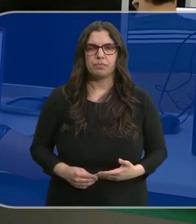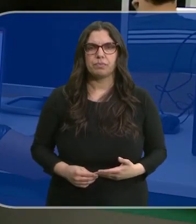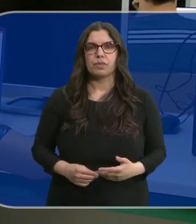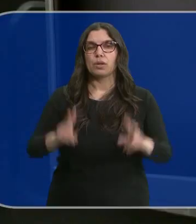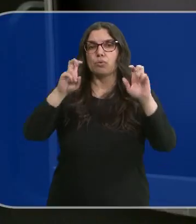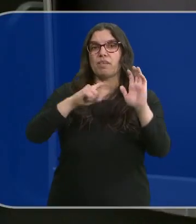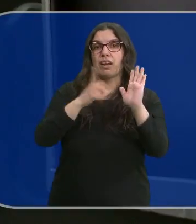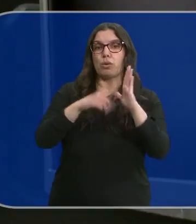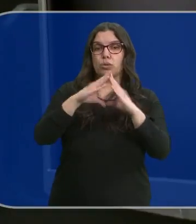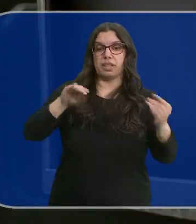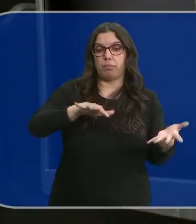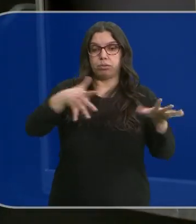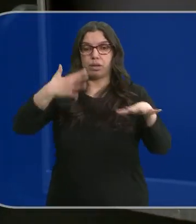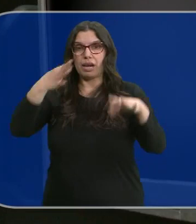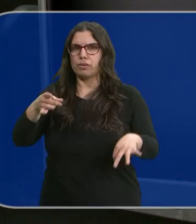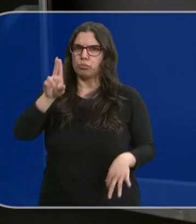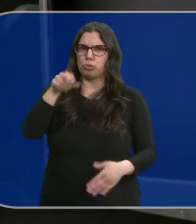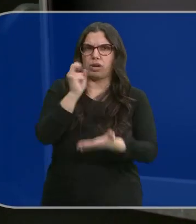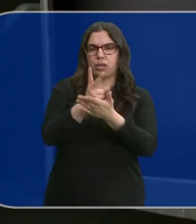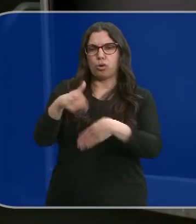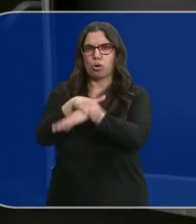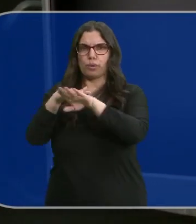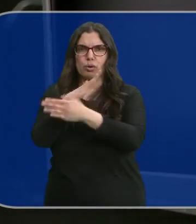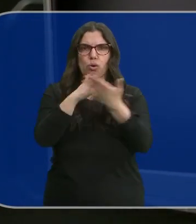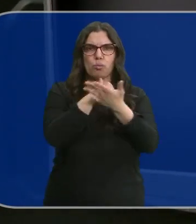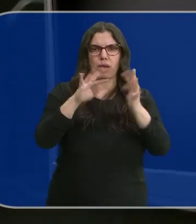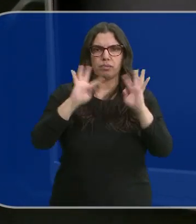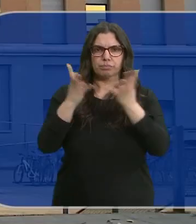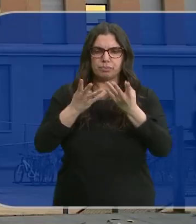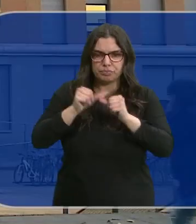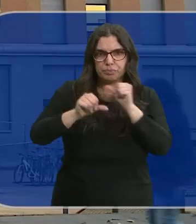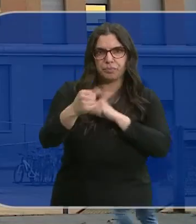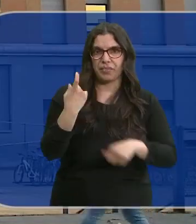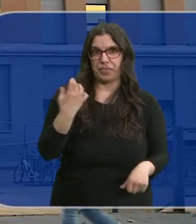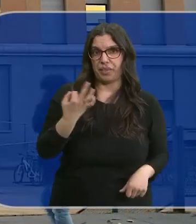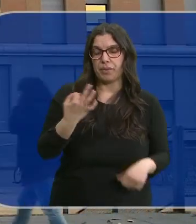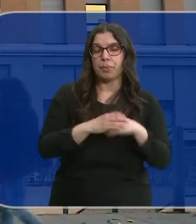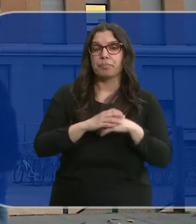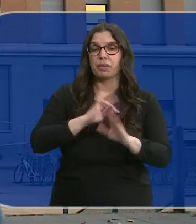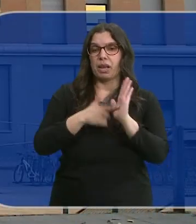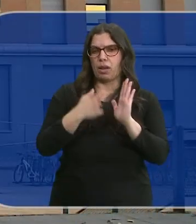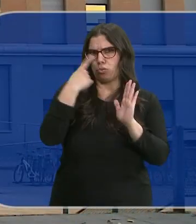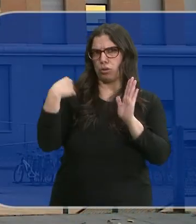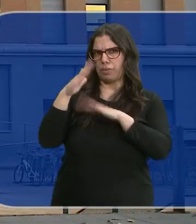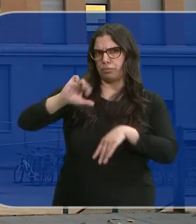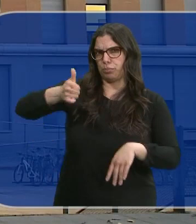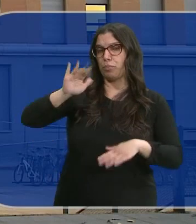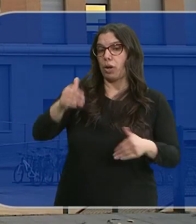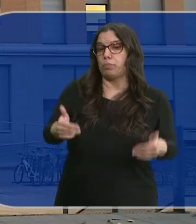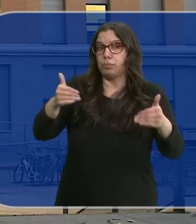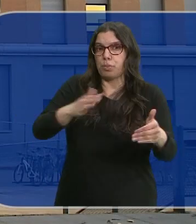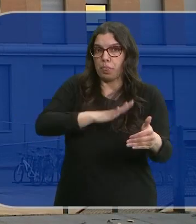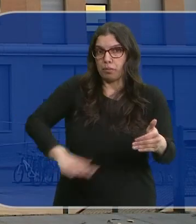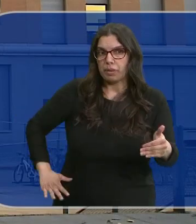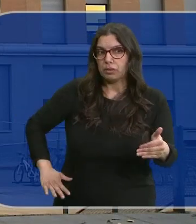Implantar la nueva ley de universidades es uno de los retos que el gobierno y las comunidades autónomas tienen por delante. La ley aprobada hace más de un año, pero aplazada por